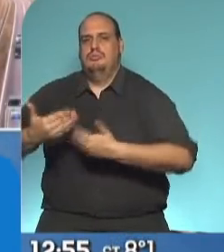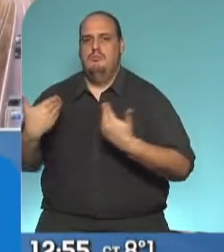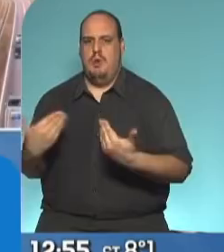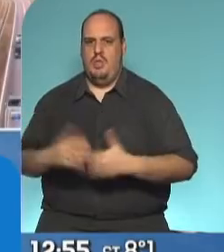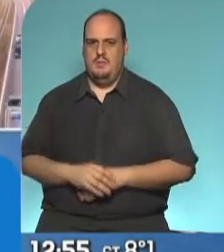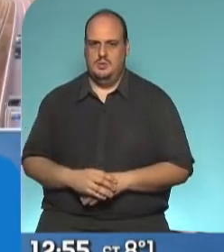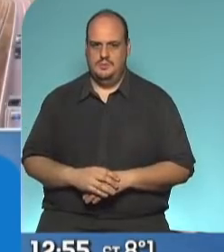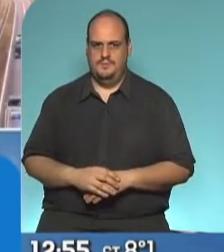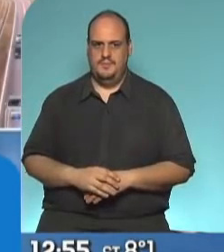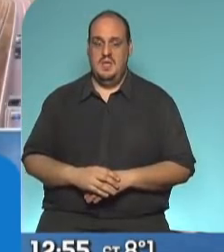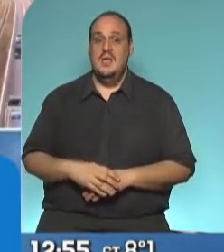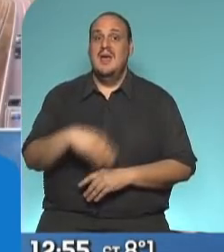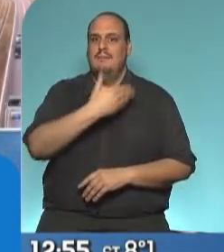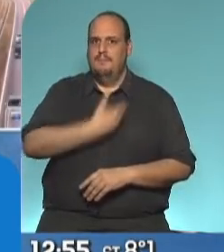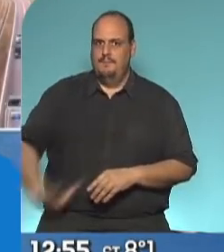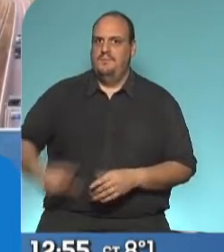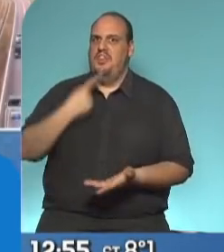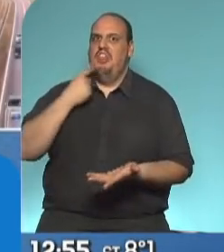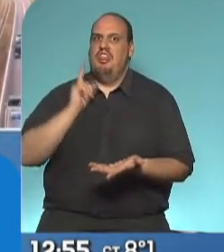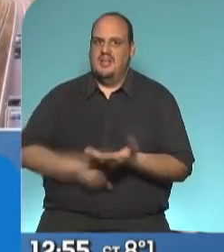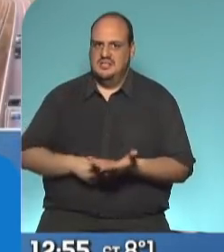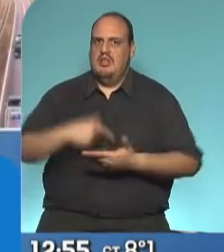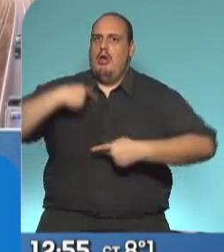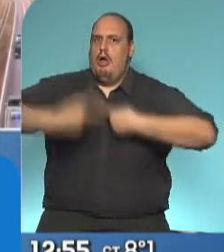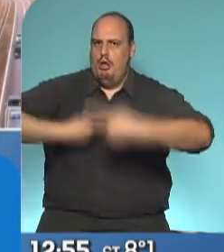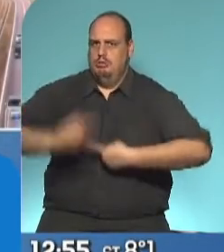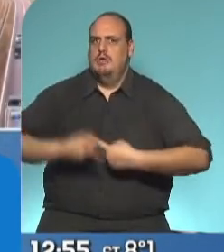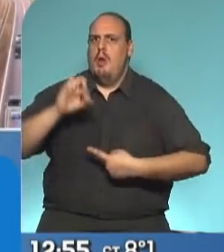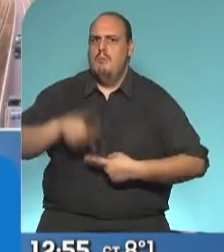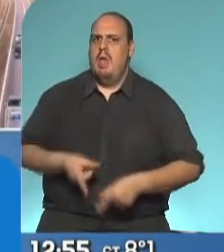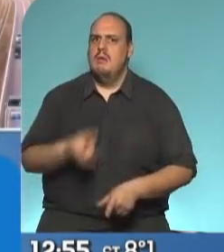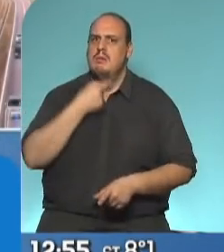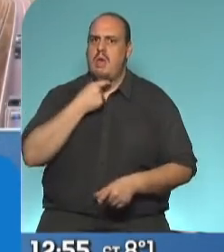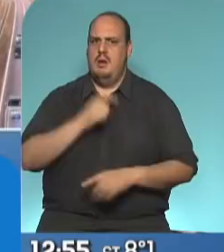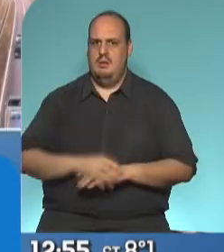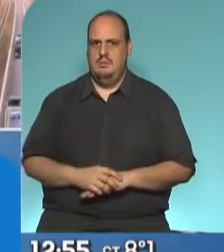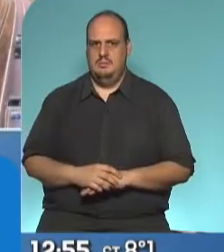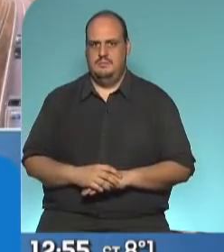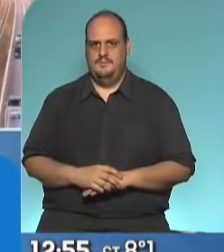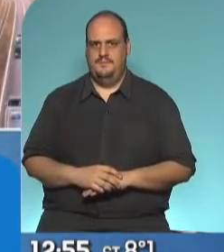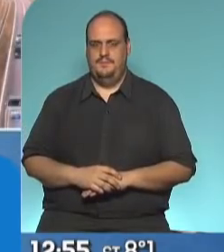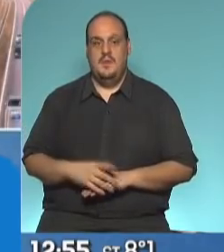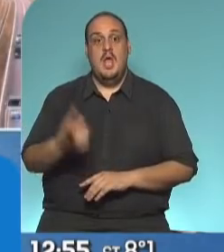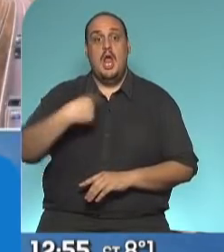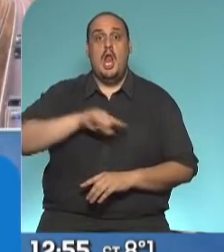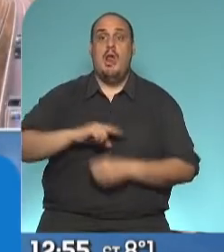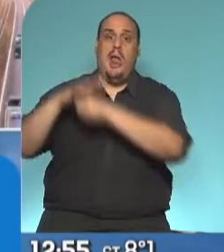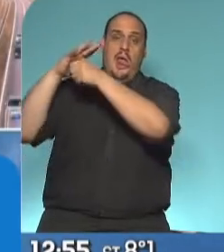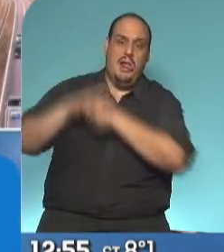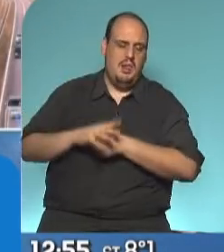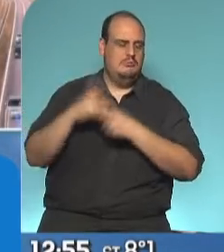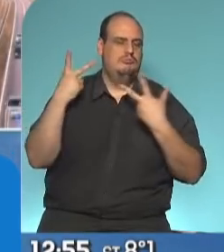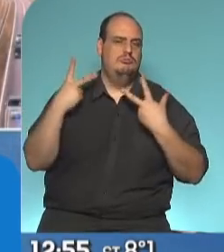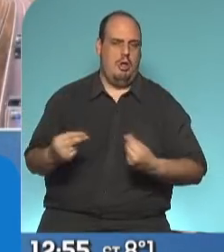Y que hay un Estado decidido a seguir adelante con este plan. Y que no nos van a doblegar